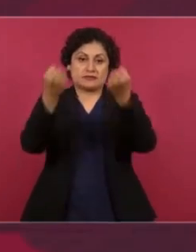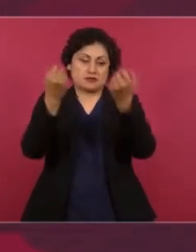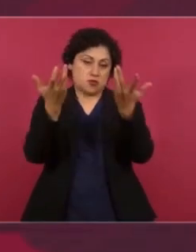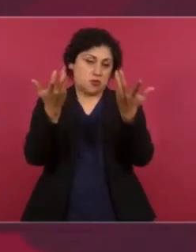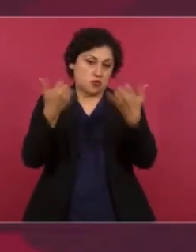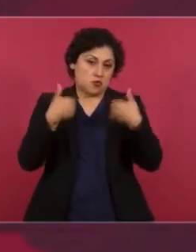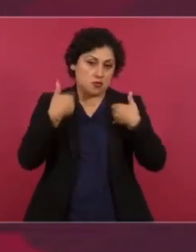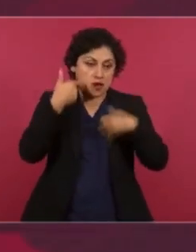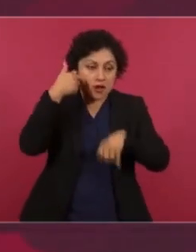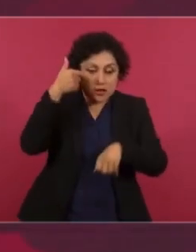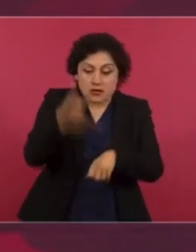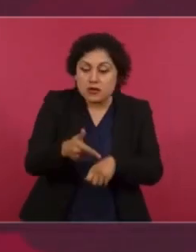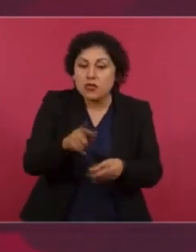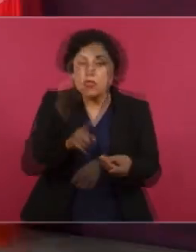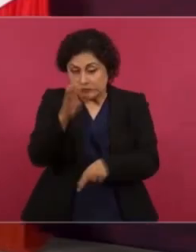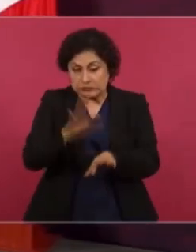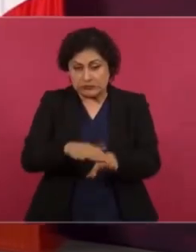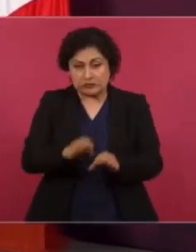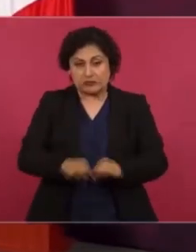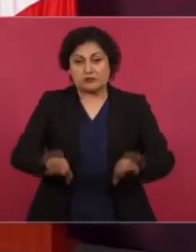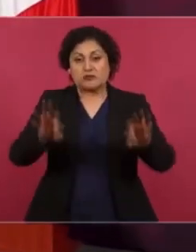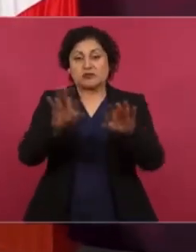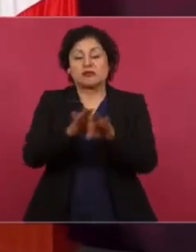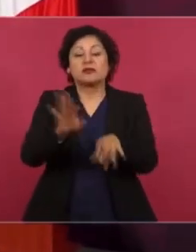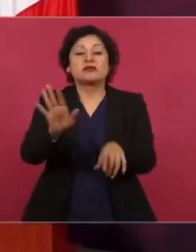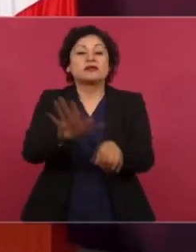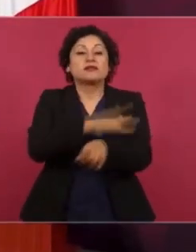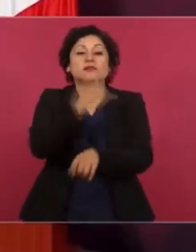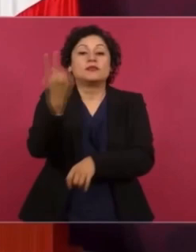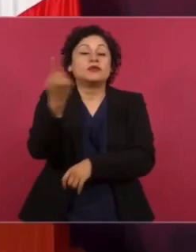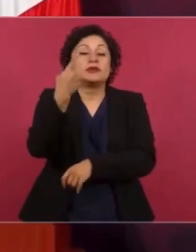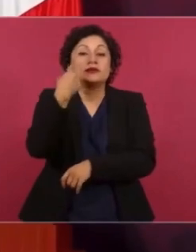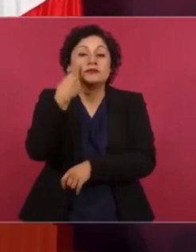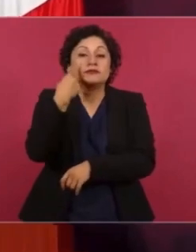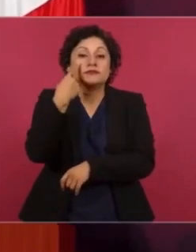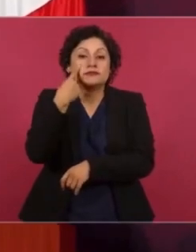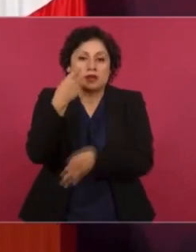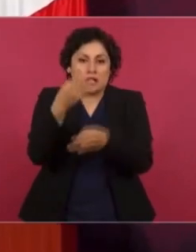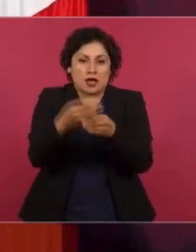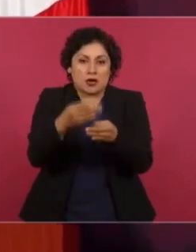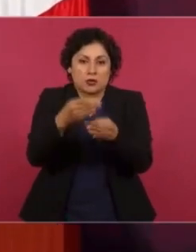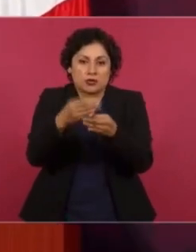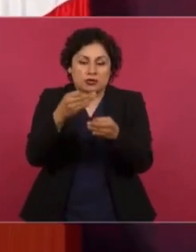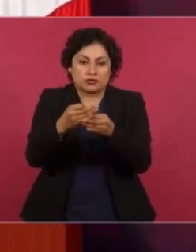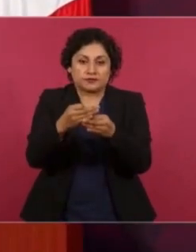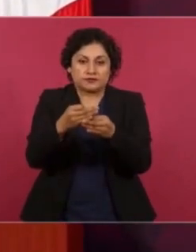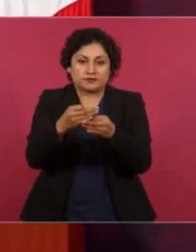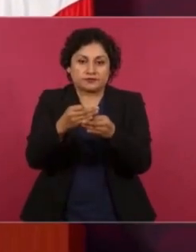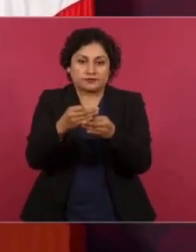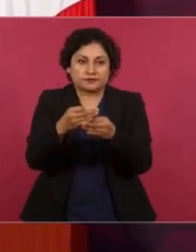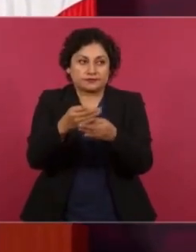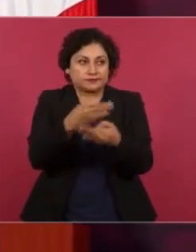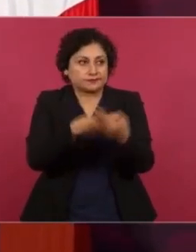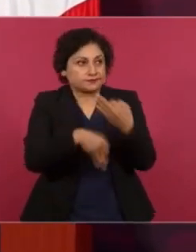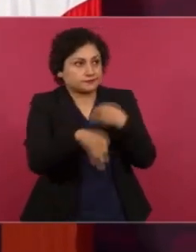todo parece estar enfocado